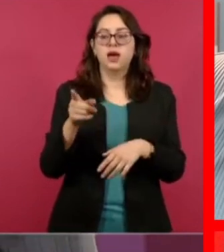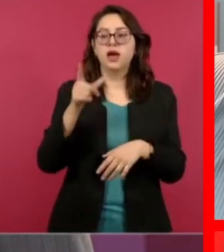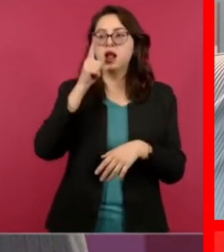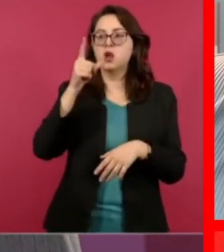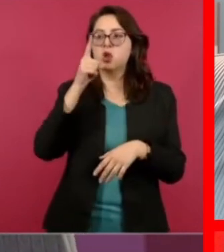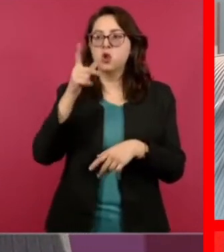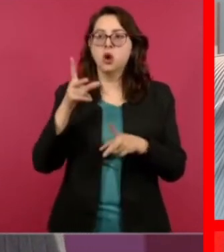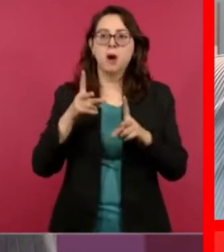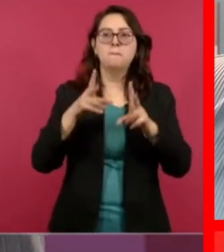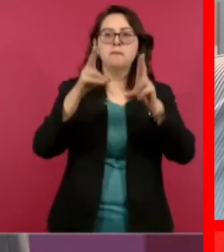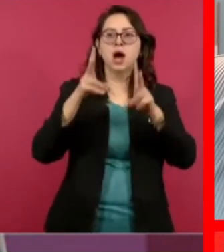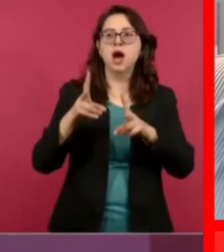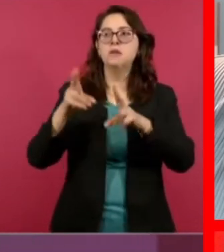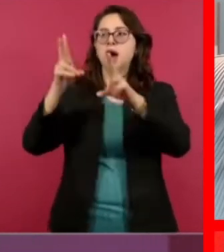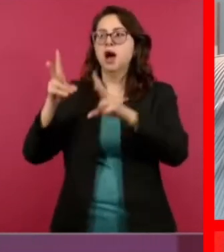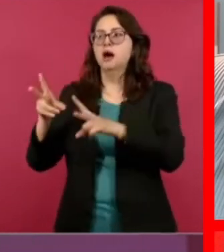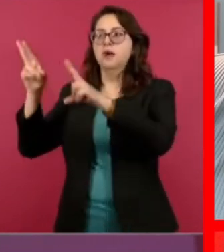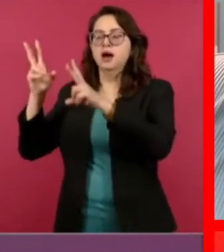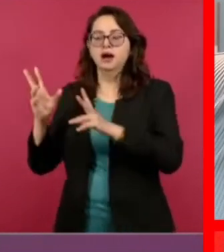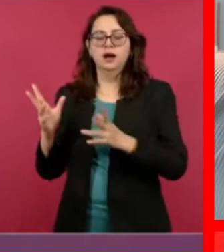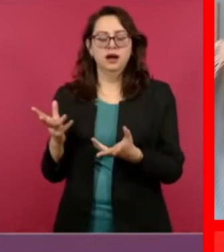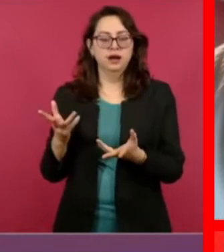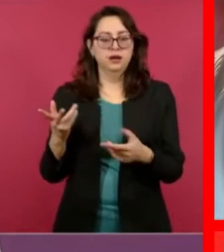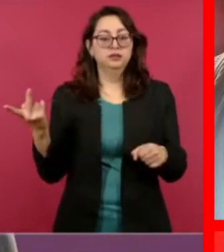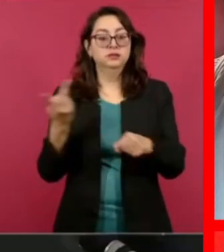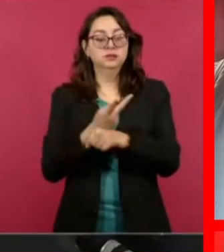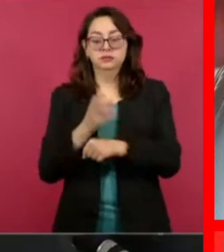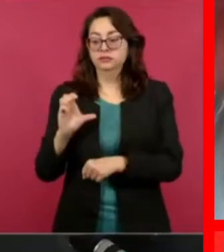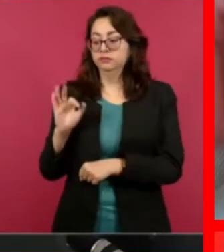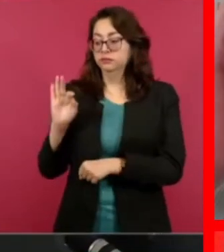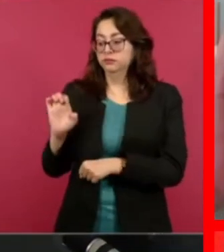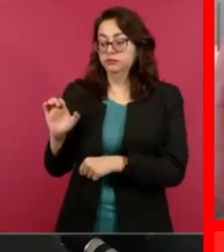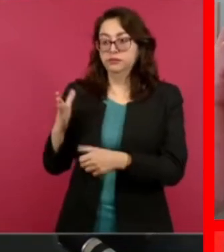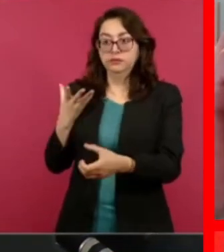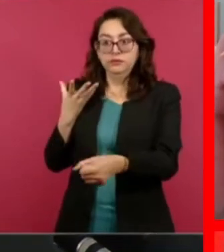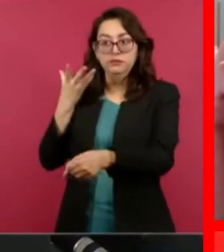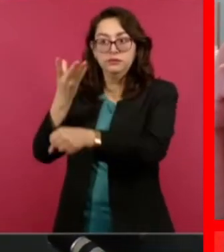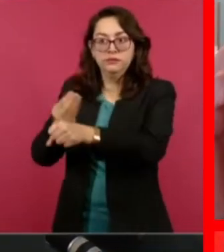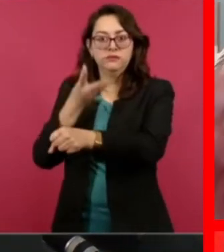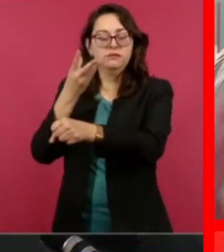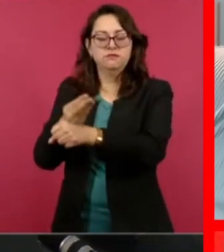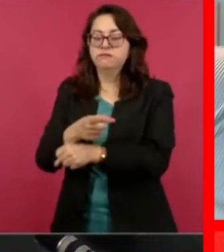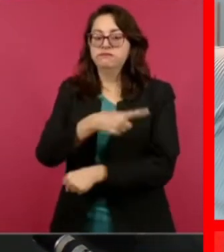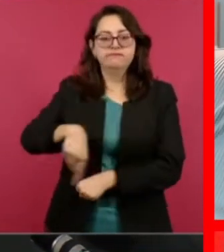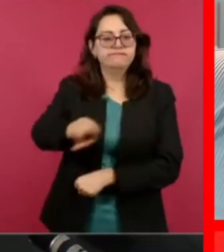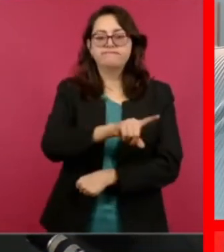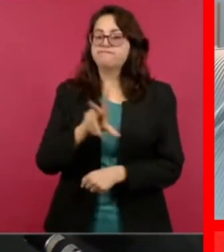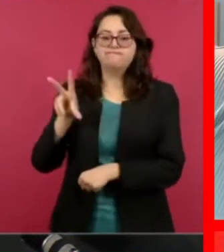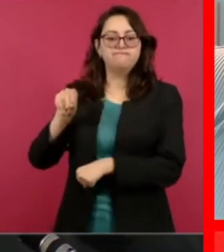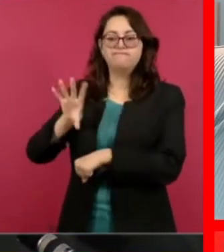que entren los trabajadores de la Comisión Federal de Electricidad a restablecer el servicio.